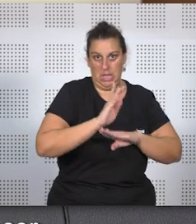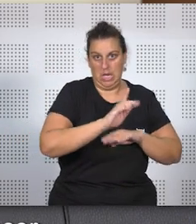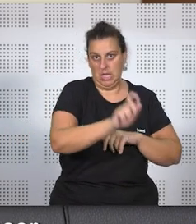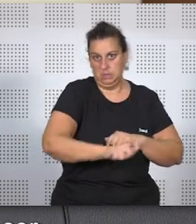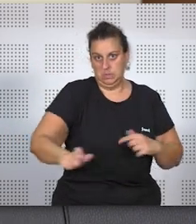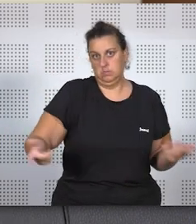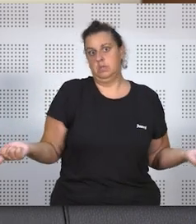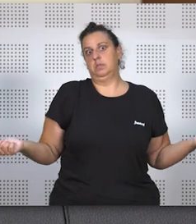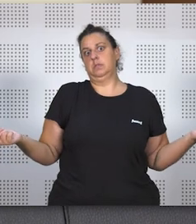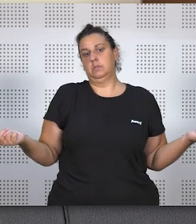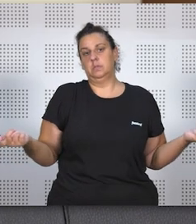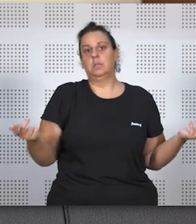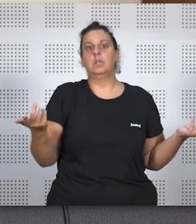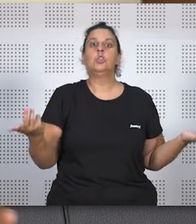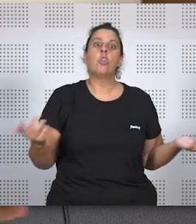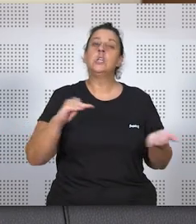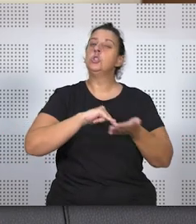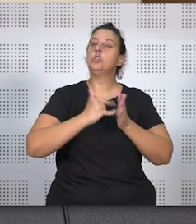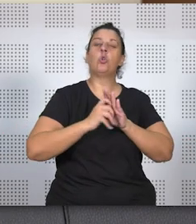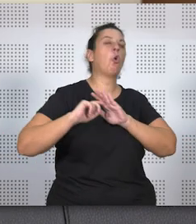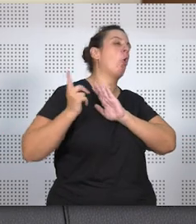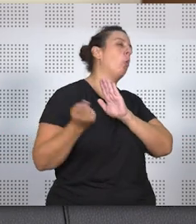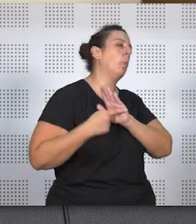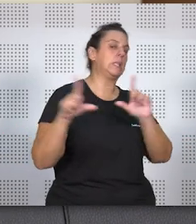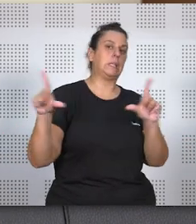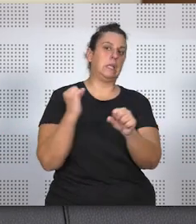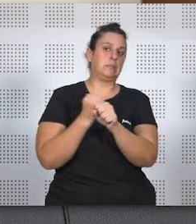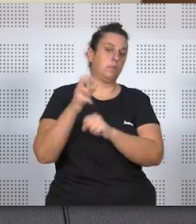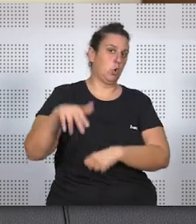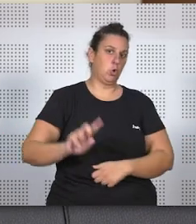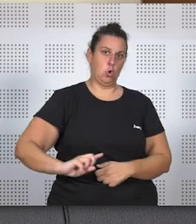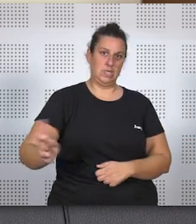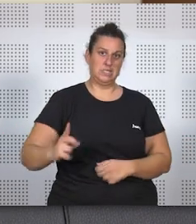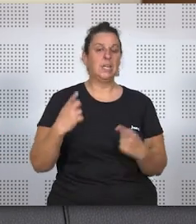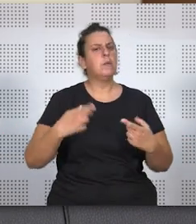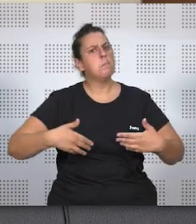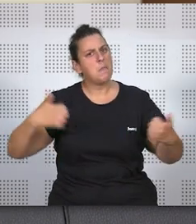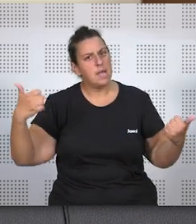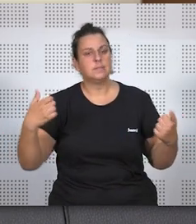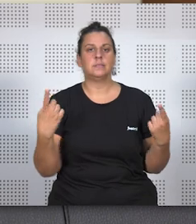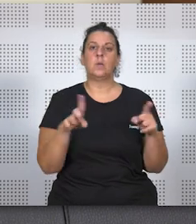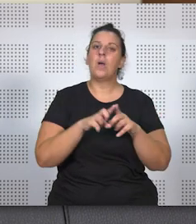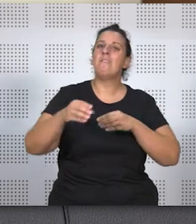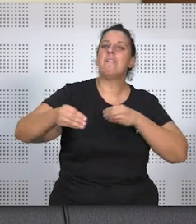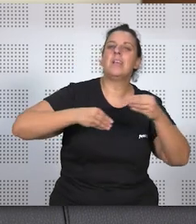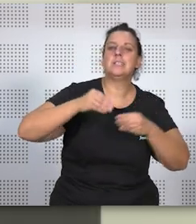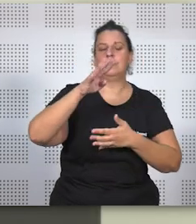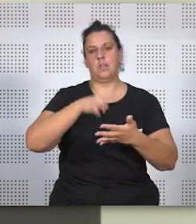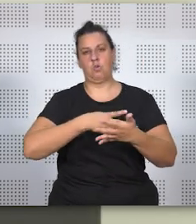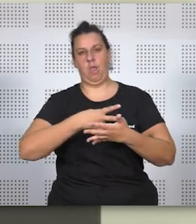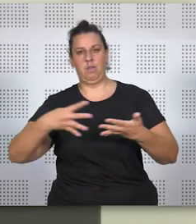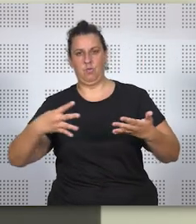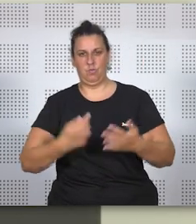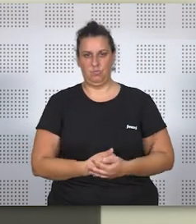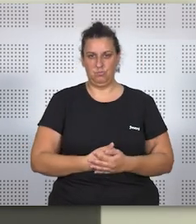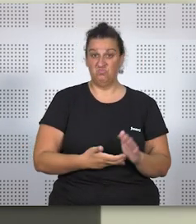personas. Luego la solución total no es el teletrabajo, necesitamos algo más que es la flexibilidad horaria y no